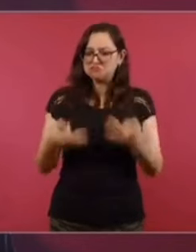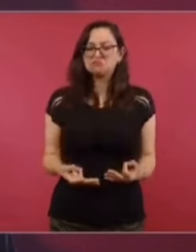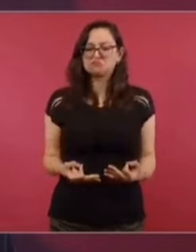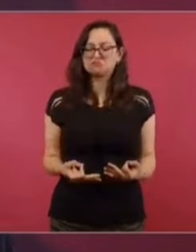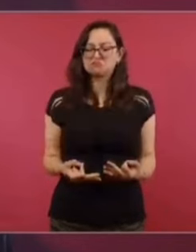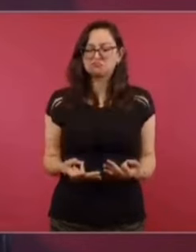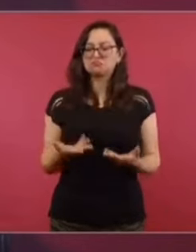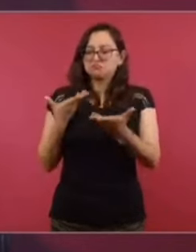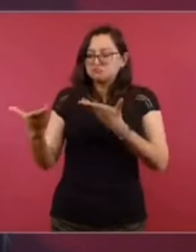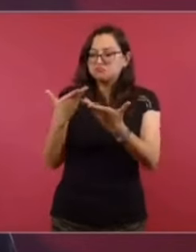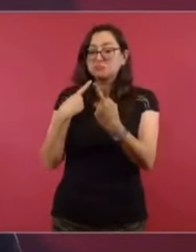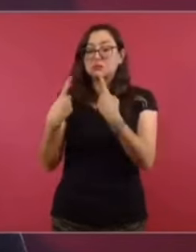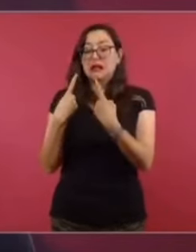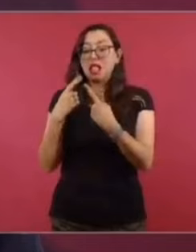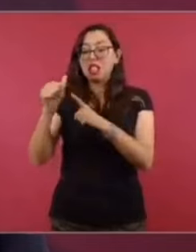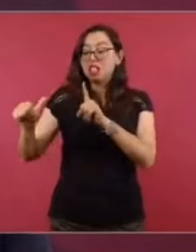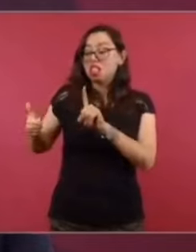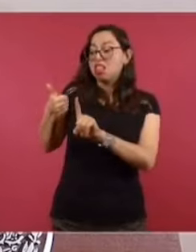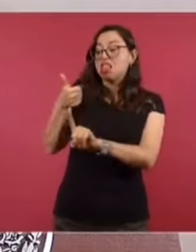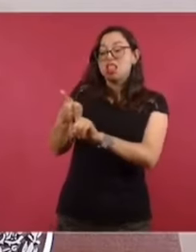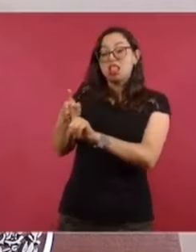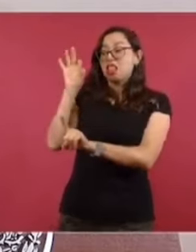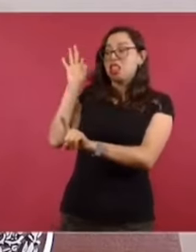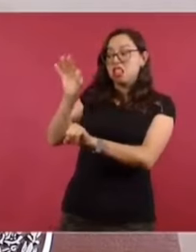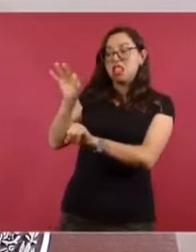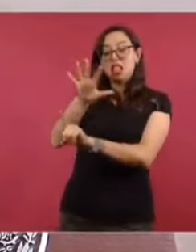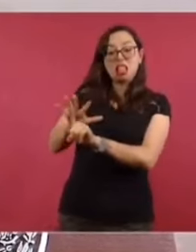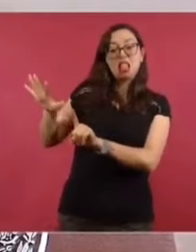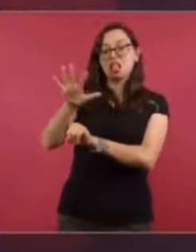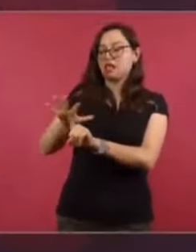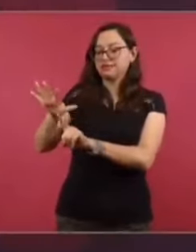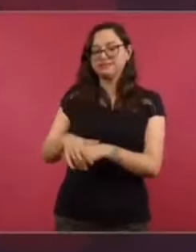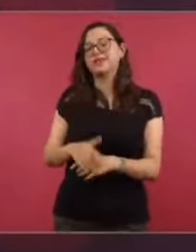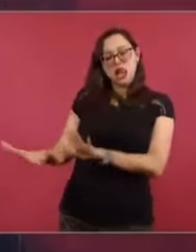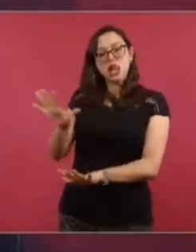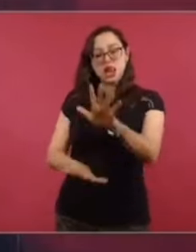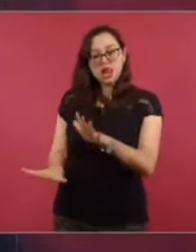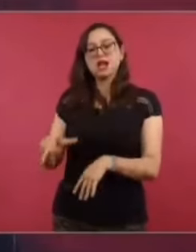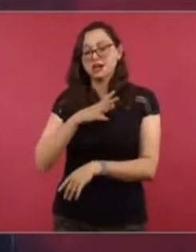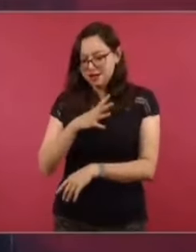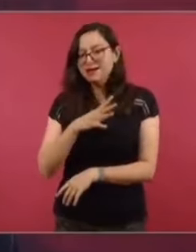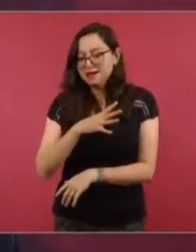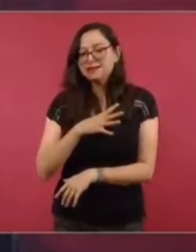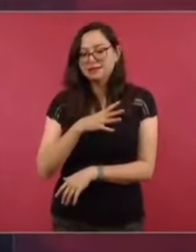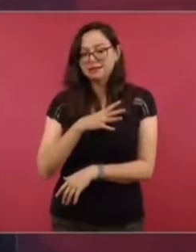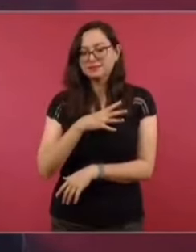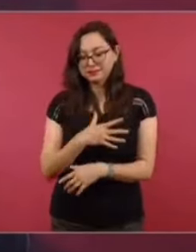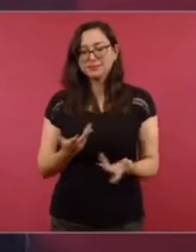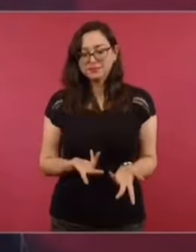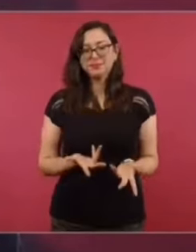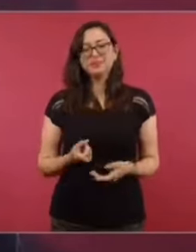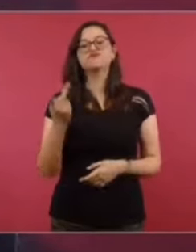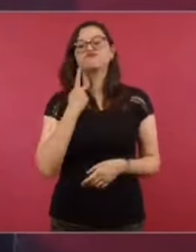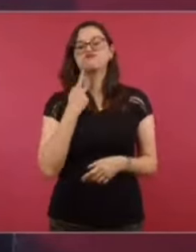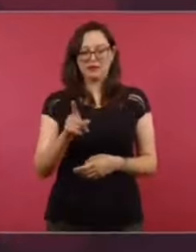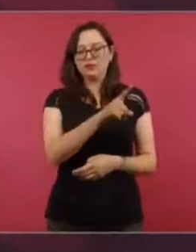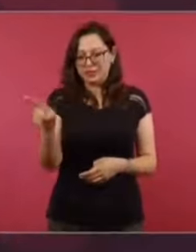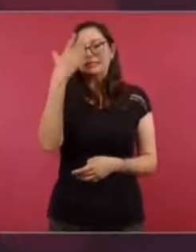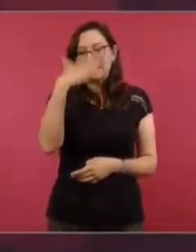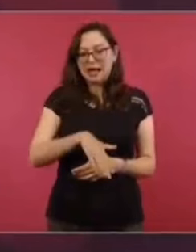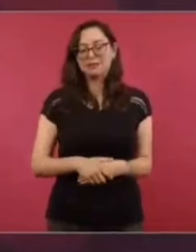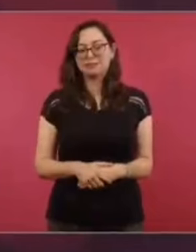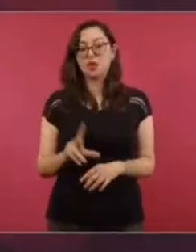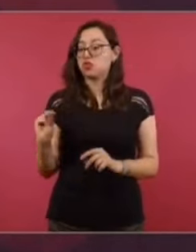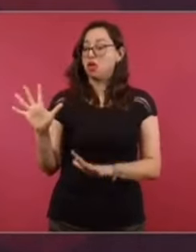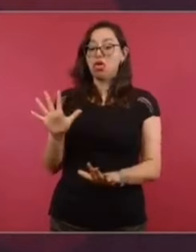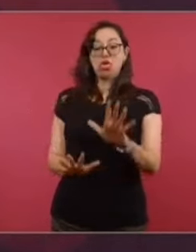y que no se dejen manipular, porque hay mano negra de los politiqueros. Entonces,